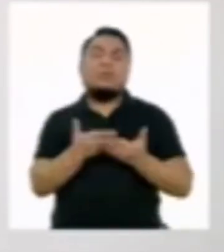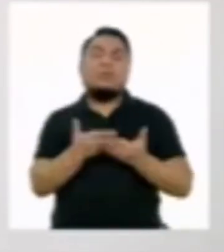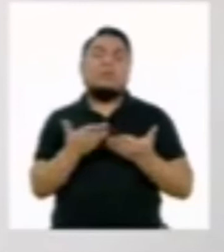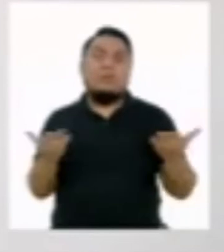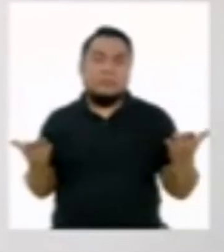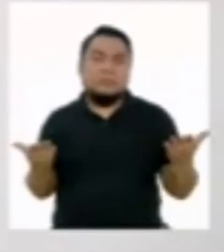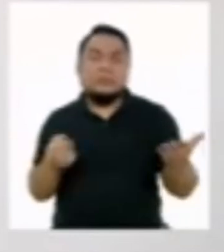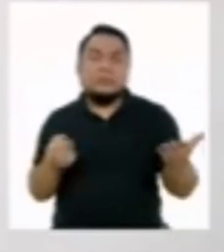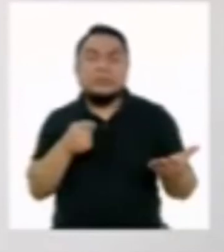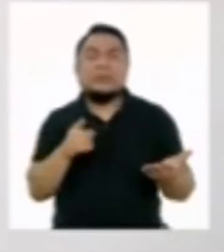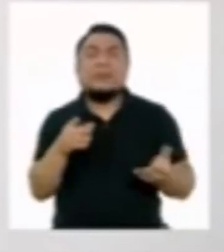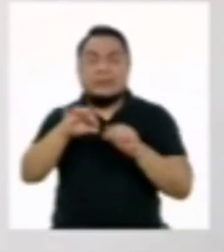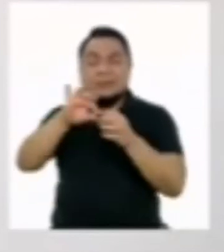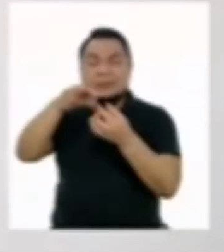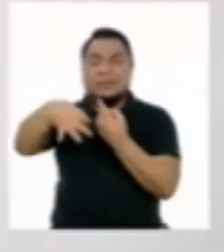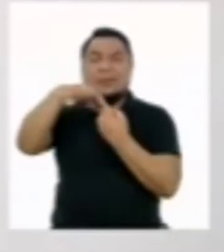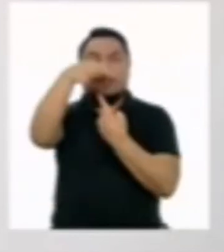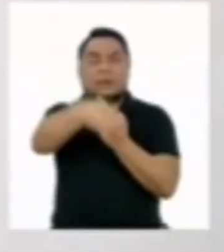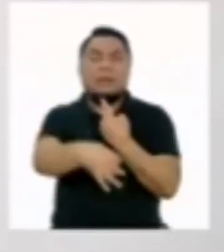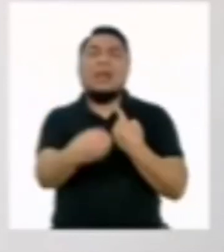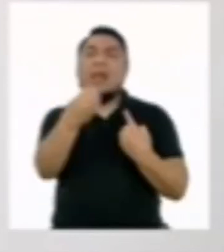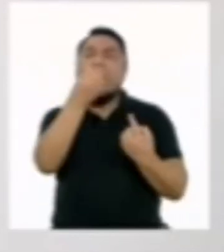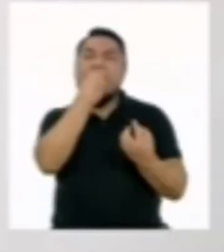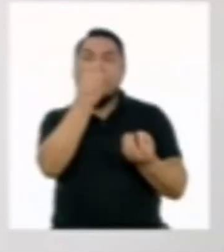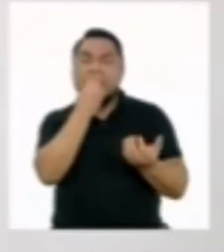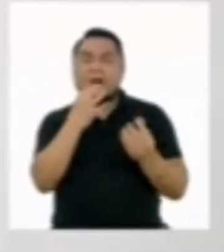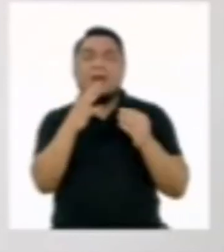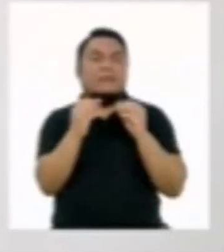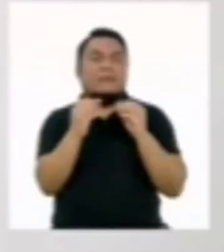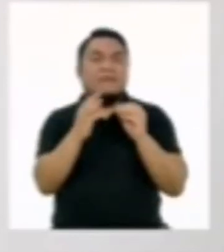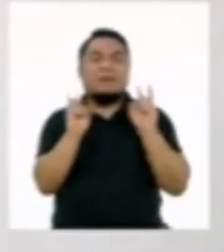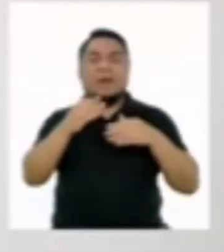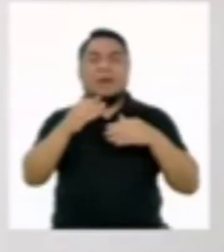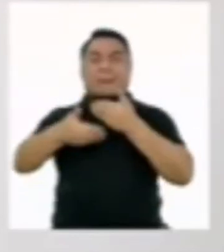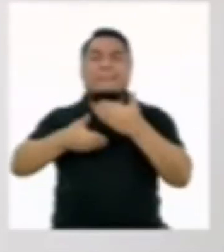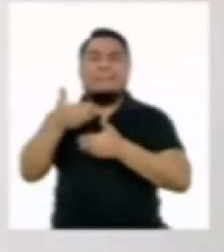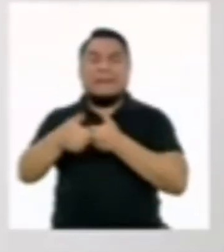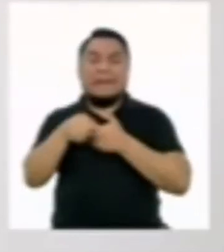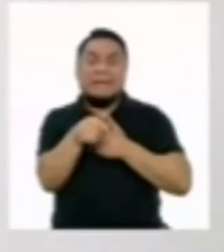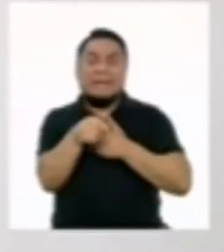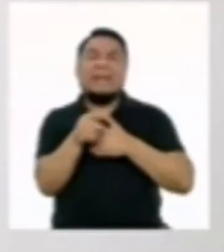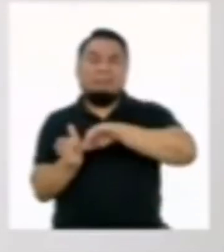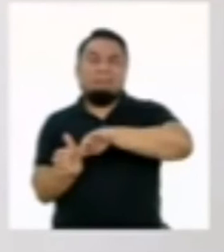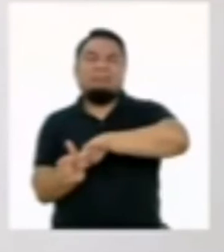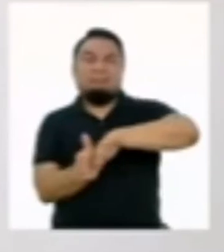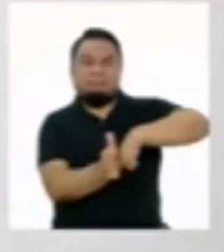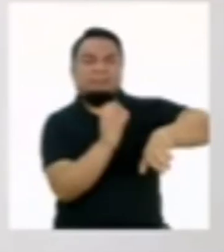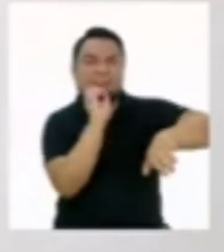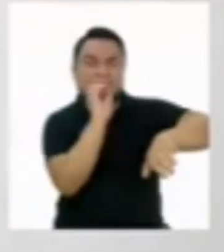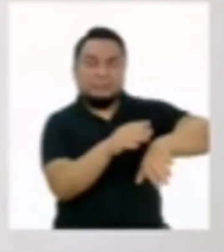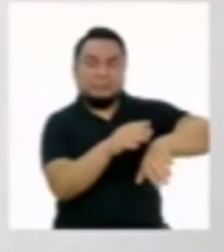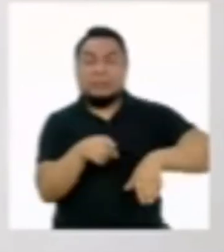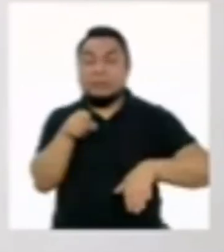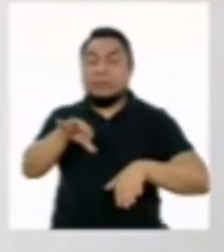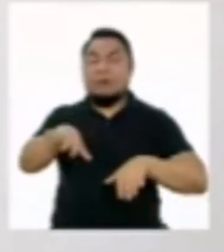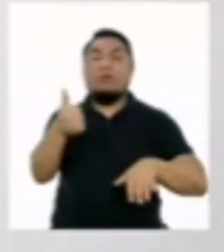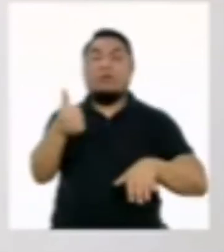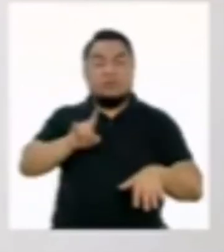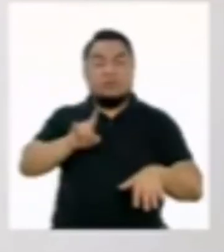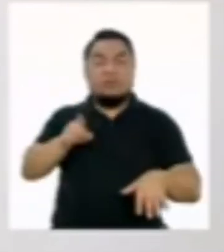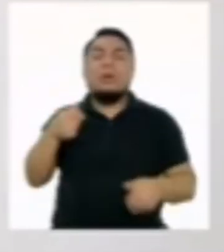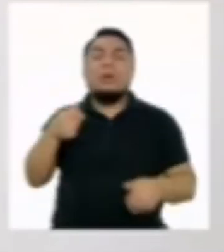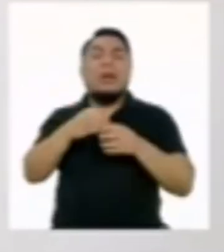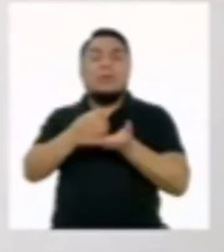orgánicos. Cáscaras, residuos de alimentos, sobras, papel higiénico, entre otros. Desechos inorgánicos,